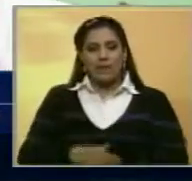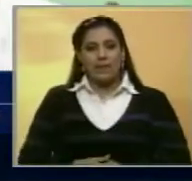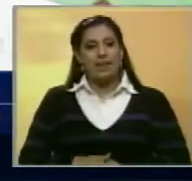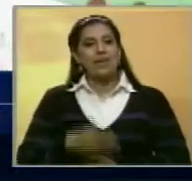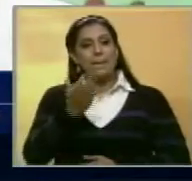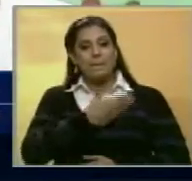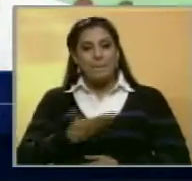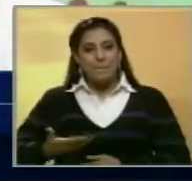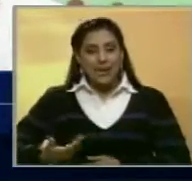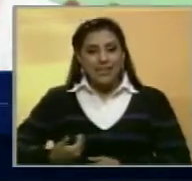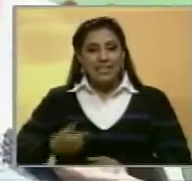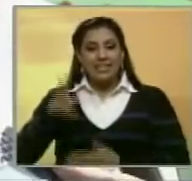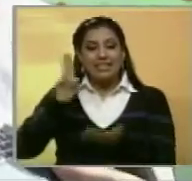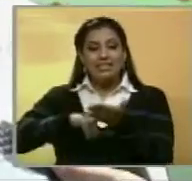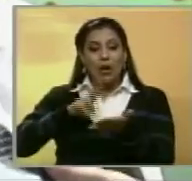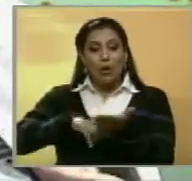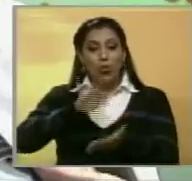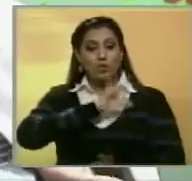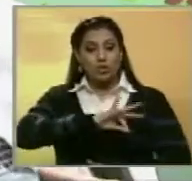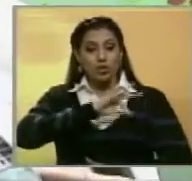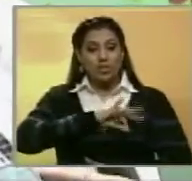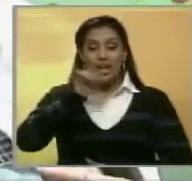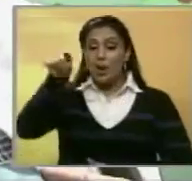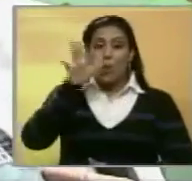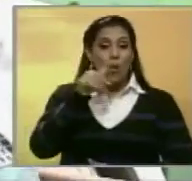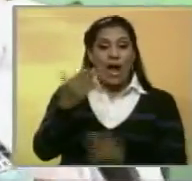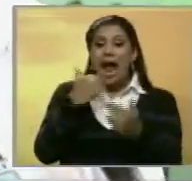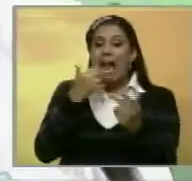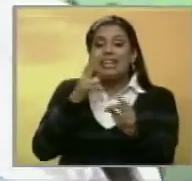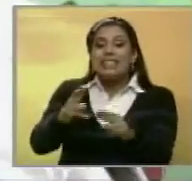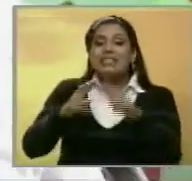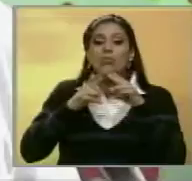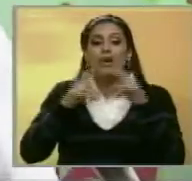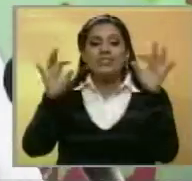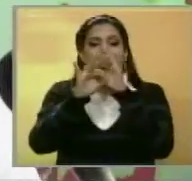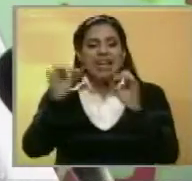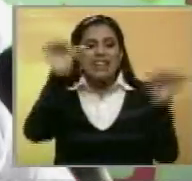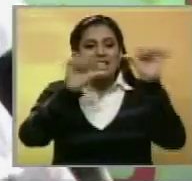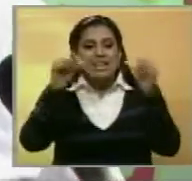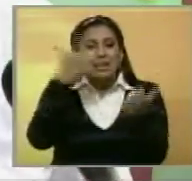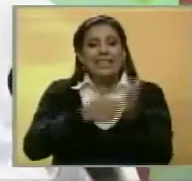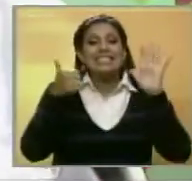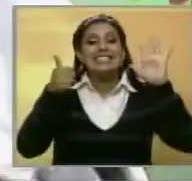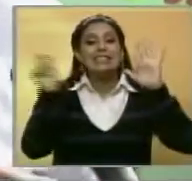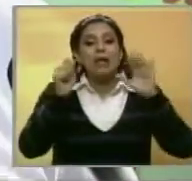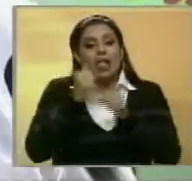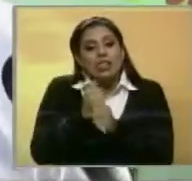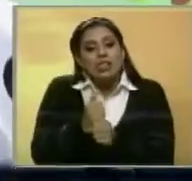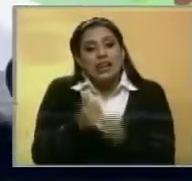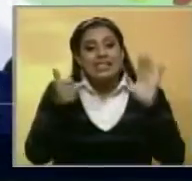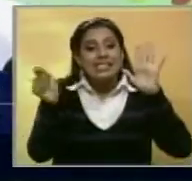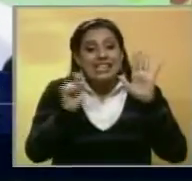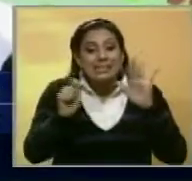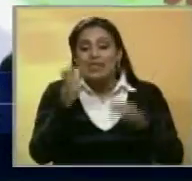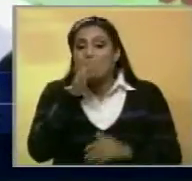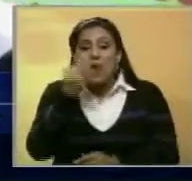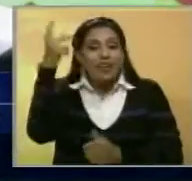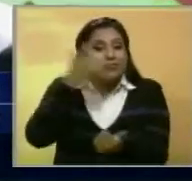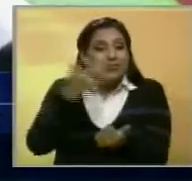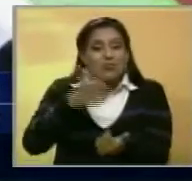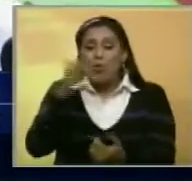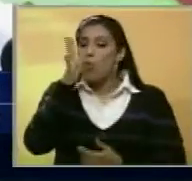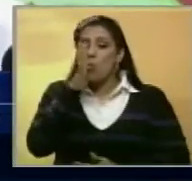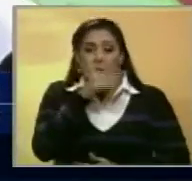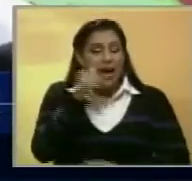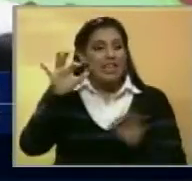El presidente del Seguro Social, el señor Carlos Rotandaru, no ha dado una respuesta a las quimioterapias desde hace 6 meses. No hay quimioterapias en